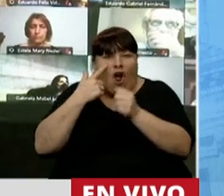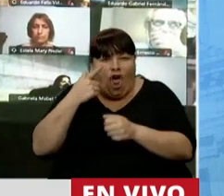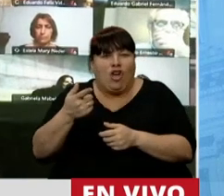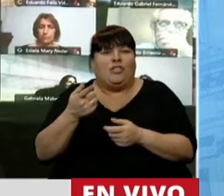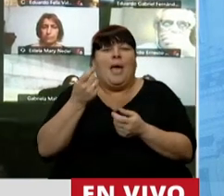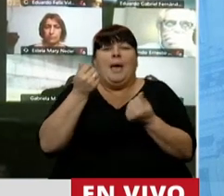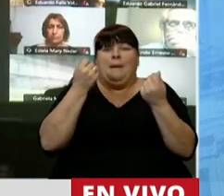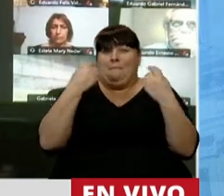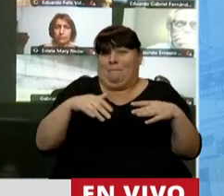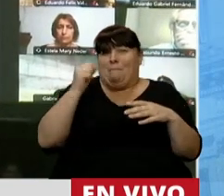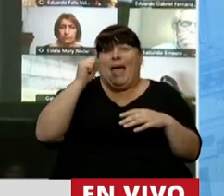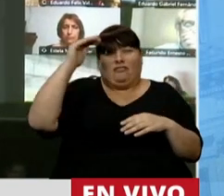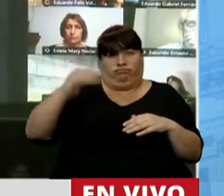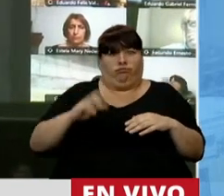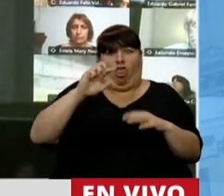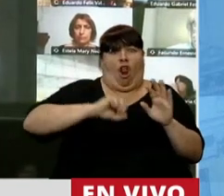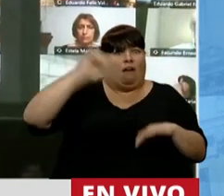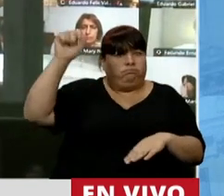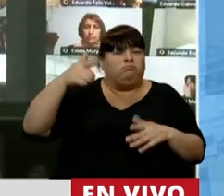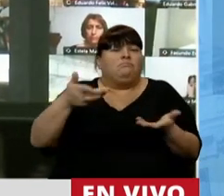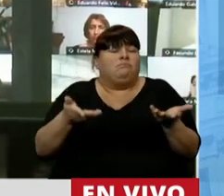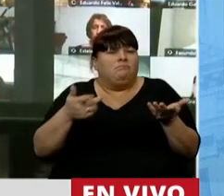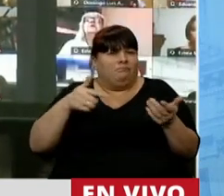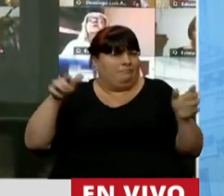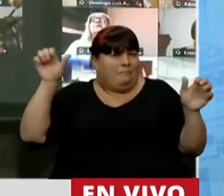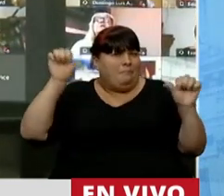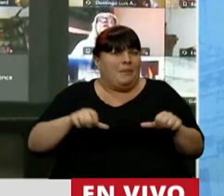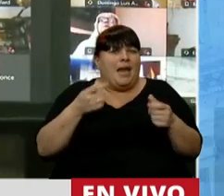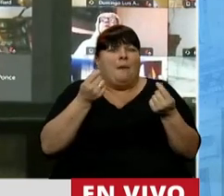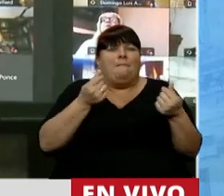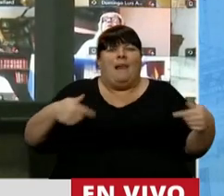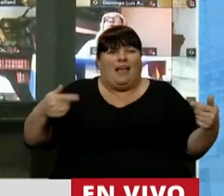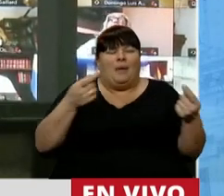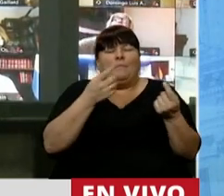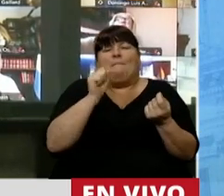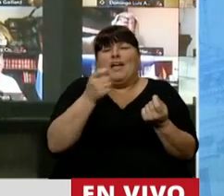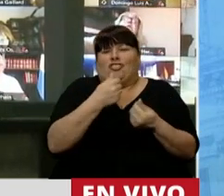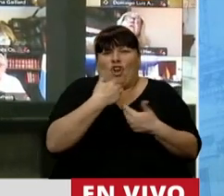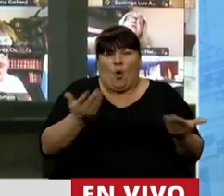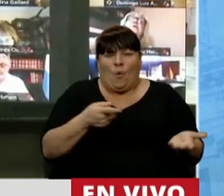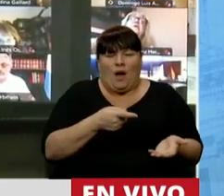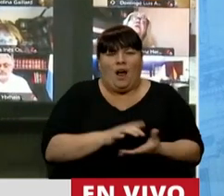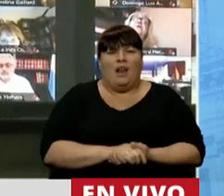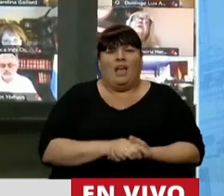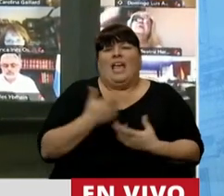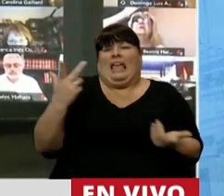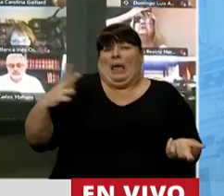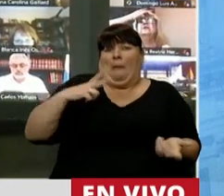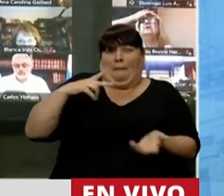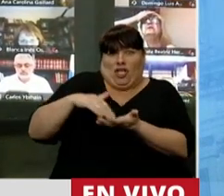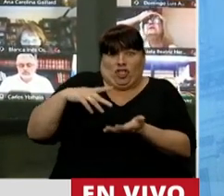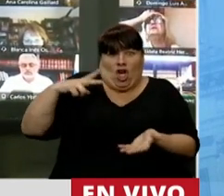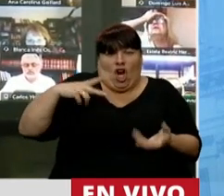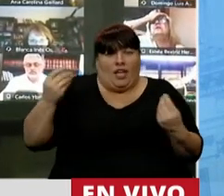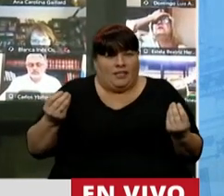la devaluación de nuestra moneda, la caída en los valores que tienen. ¿Qué es multimillonario?